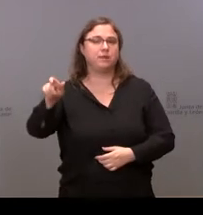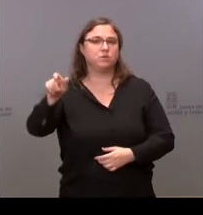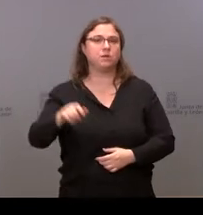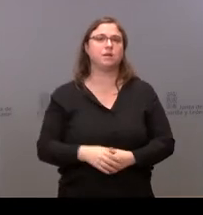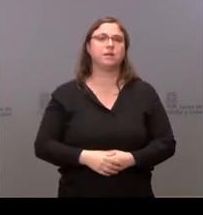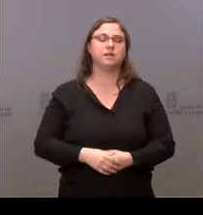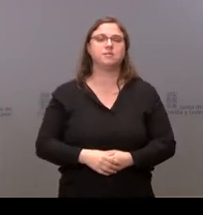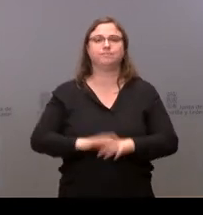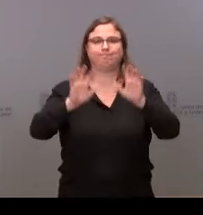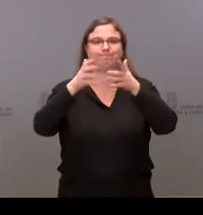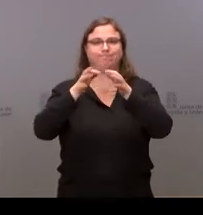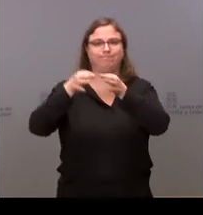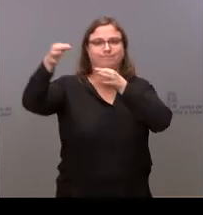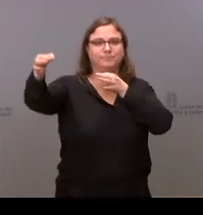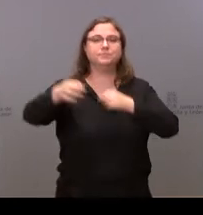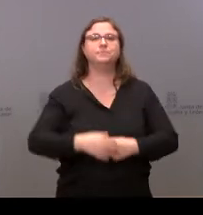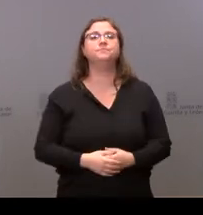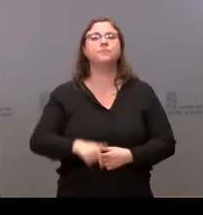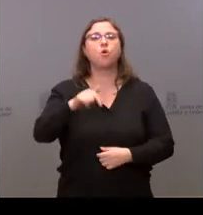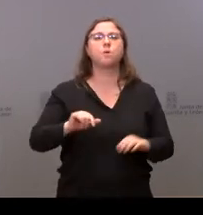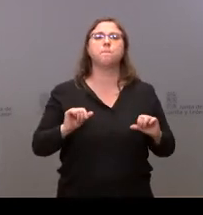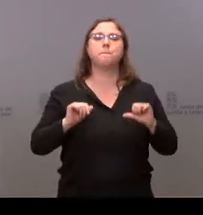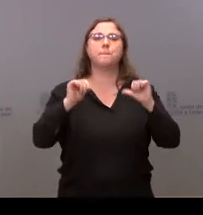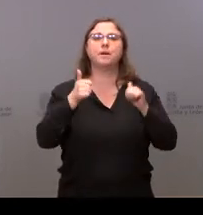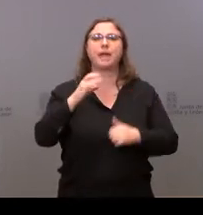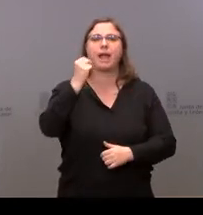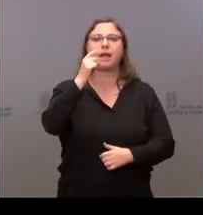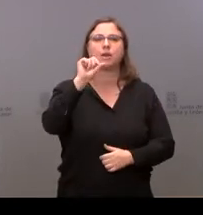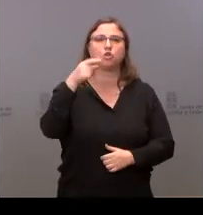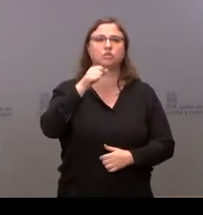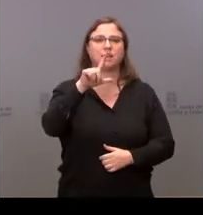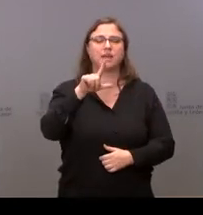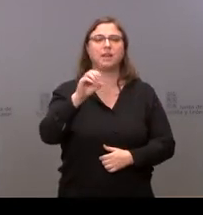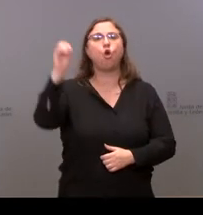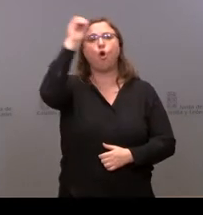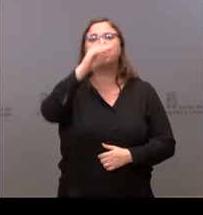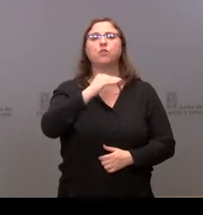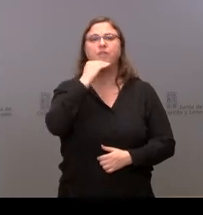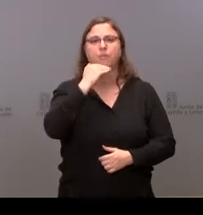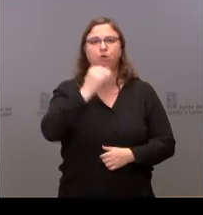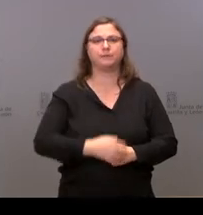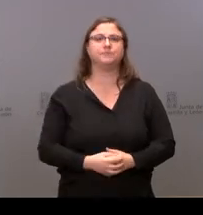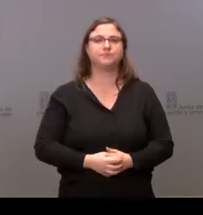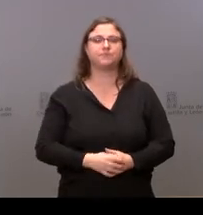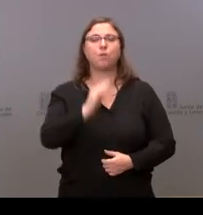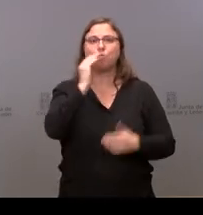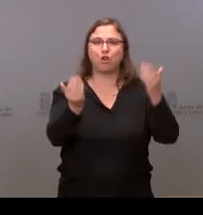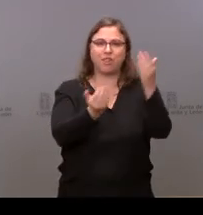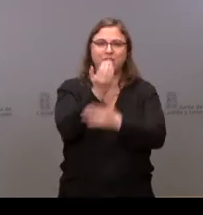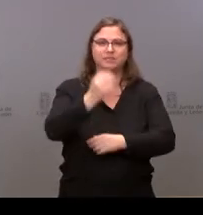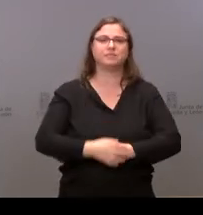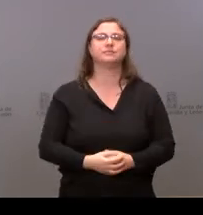de forma telemática hoy lo iniciamos con Carlos Gil de la opinión de Zamora Carlos buenos días